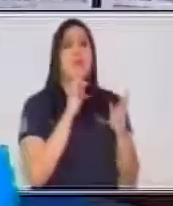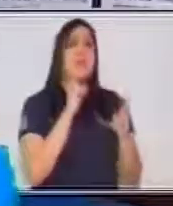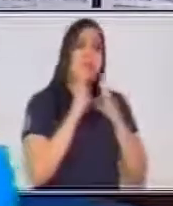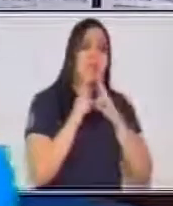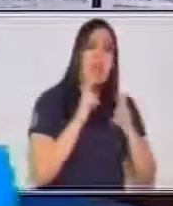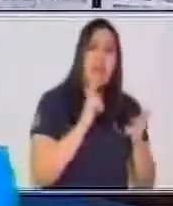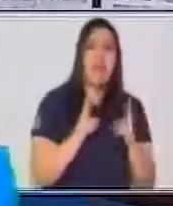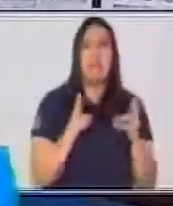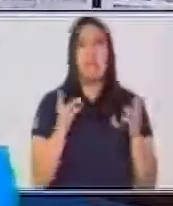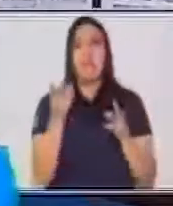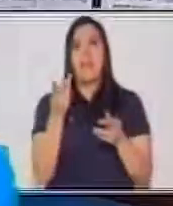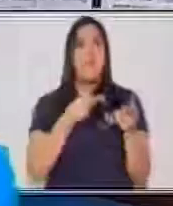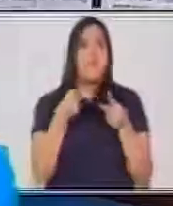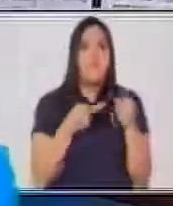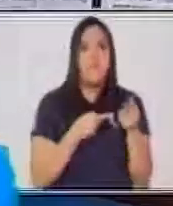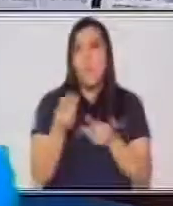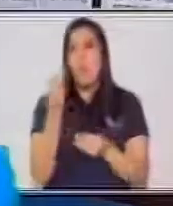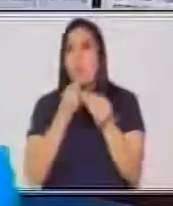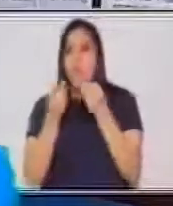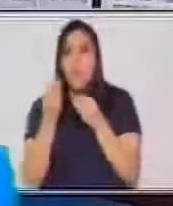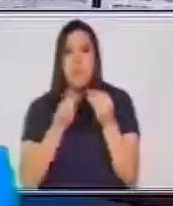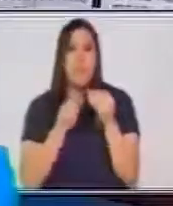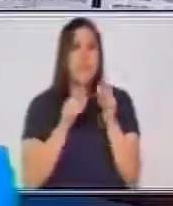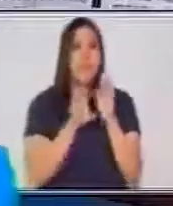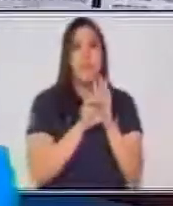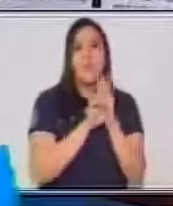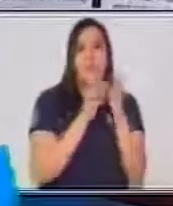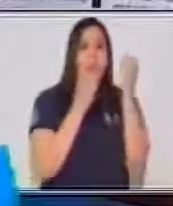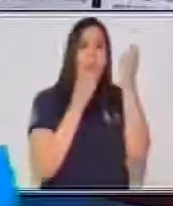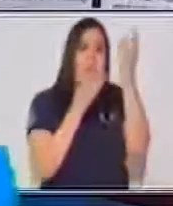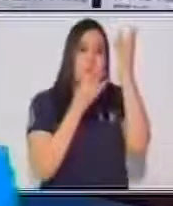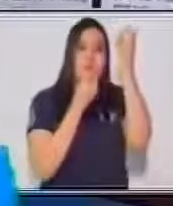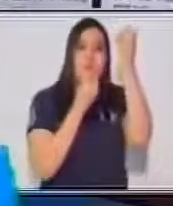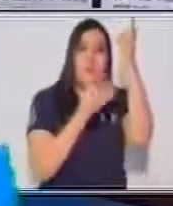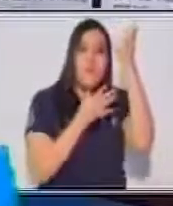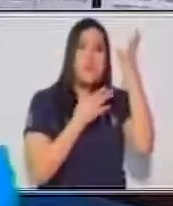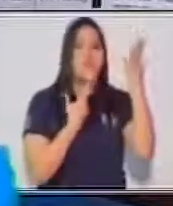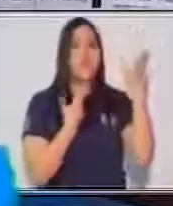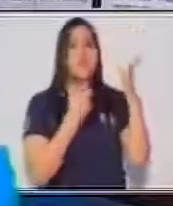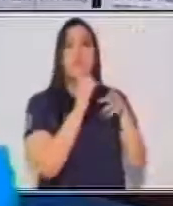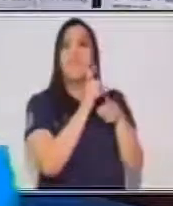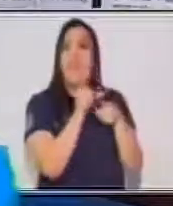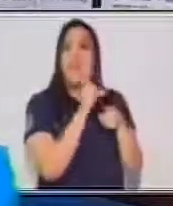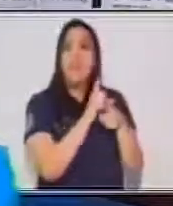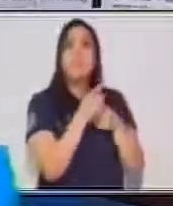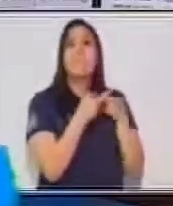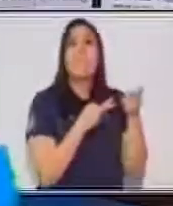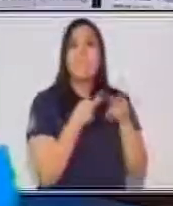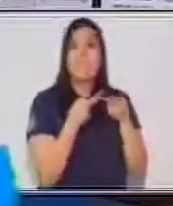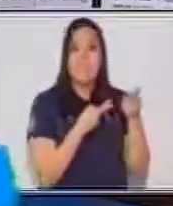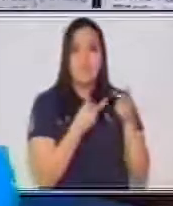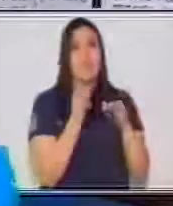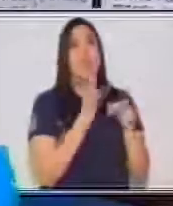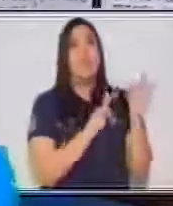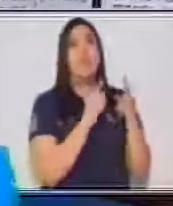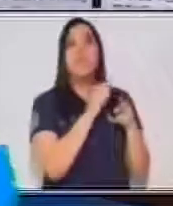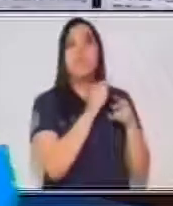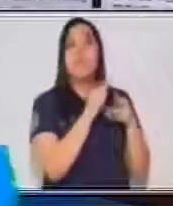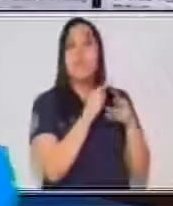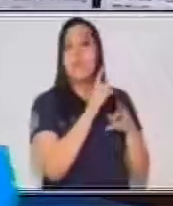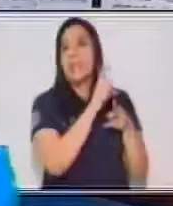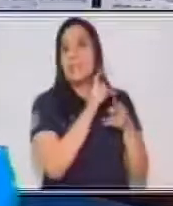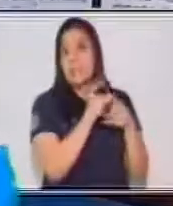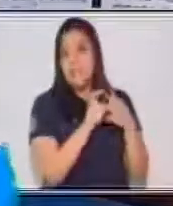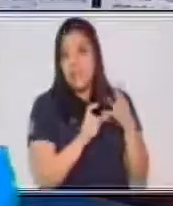o que nos esté informando sobre algún producto y las cualidades que éste tiene, ¿verdad?